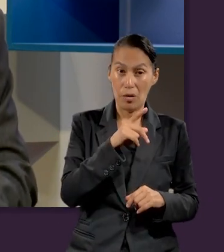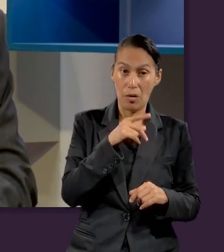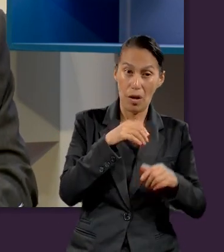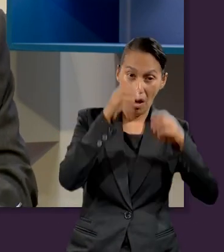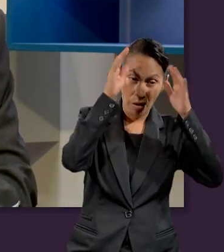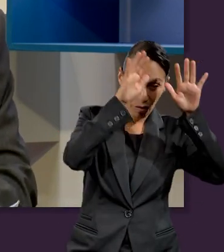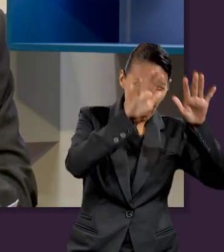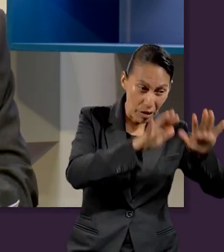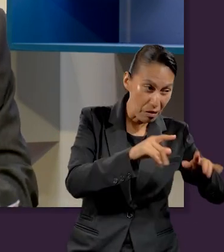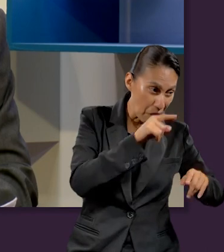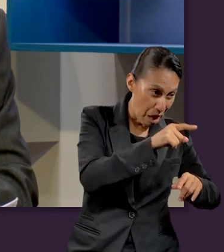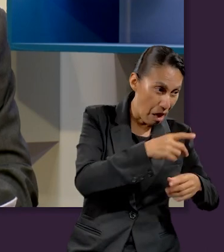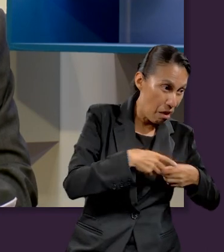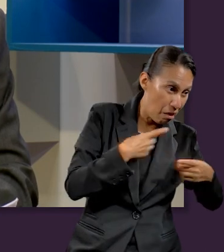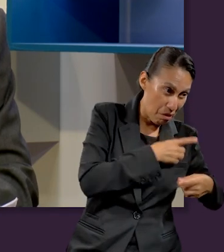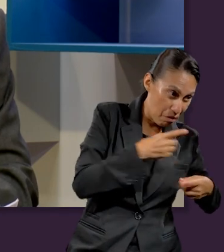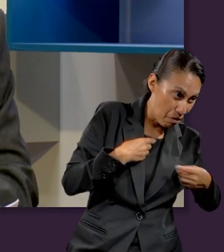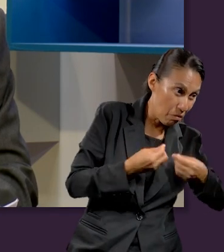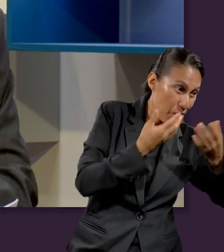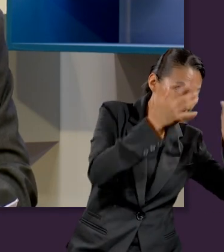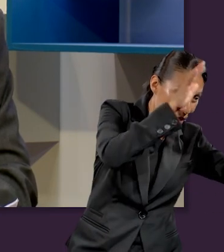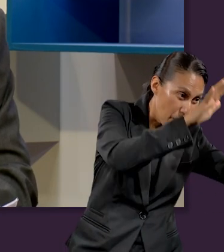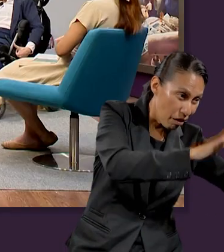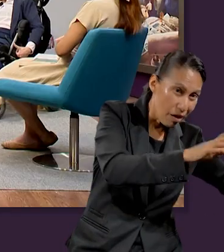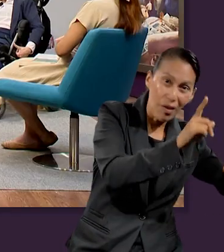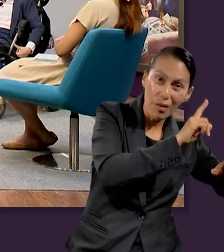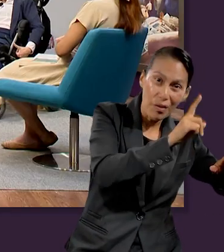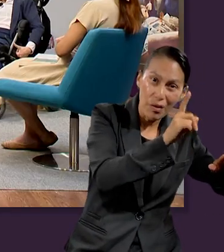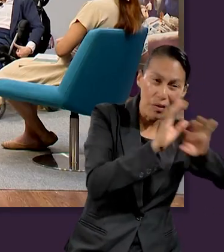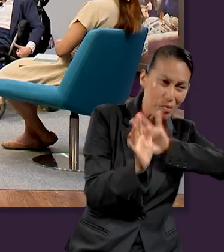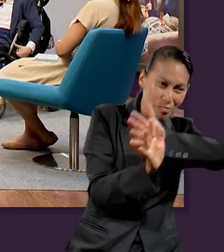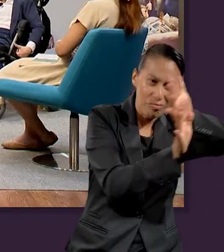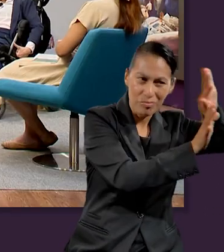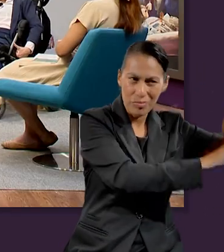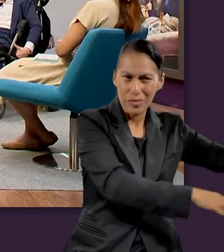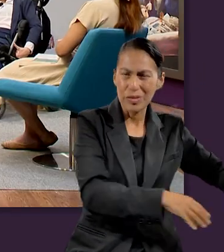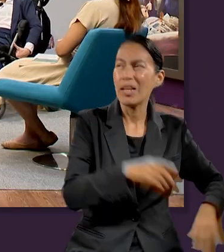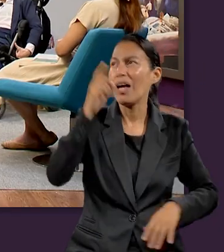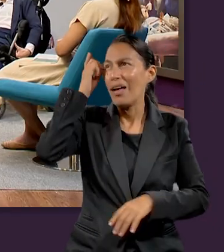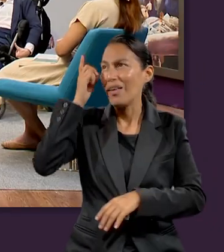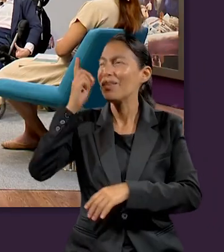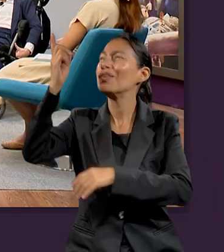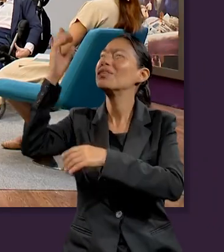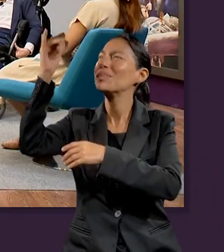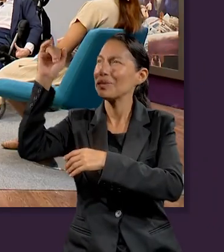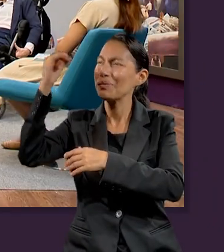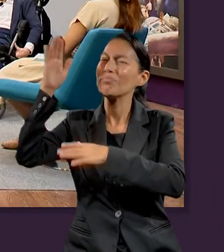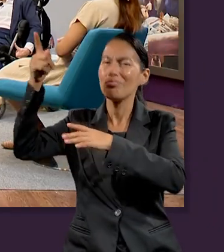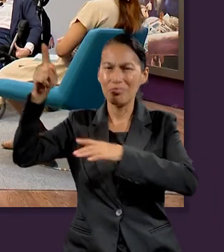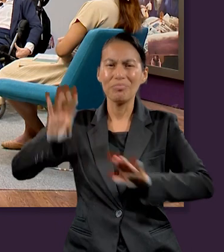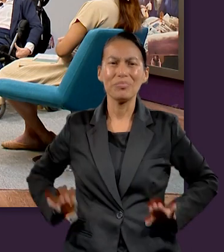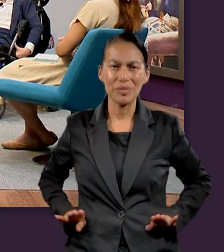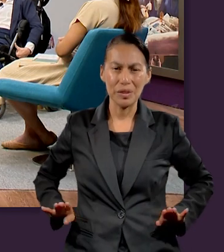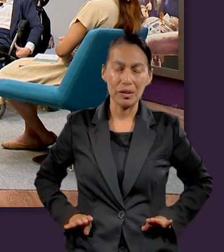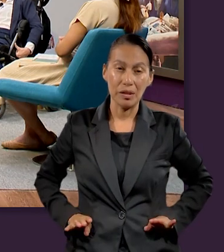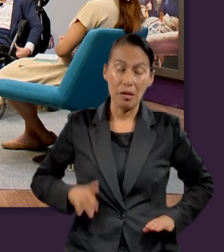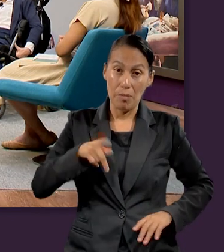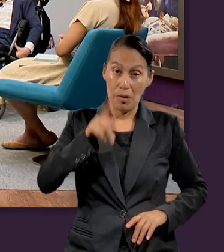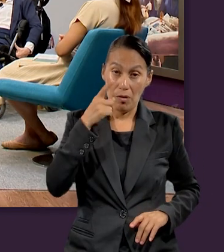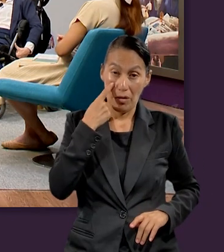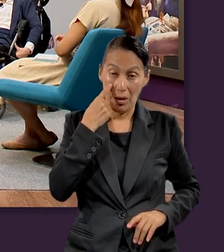a Dios. Si alguno adora a la bestia y a su imagen, va a suceder pues